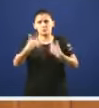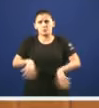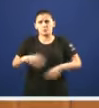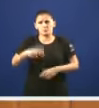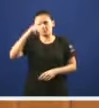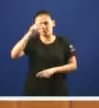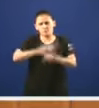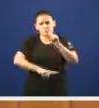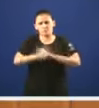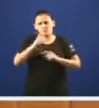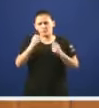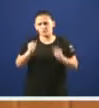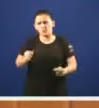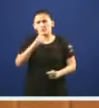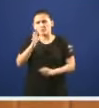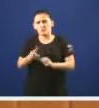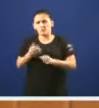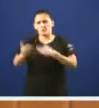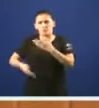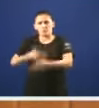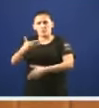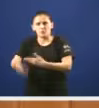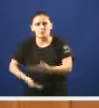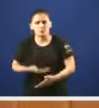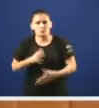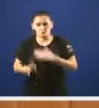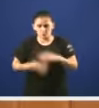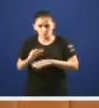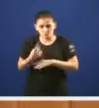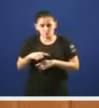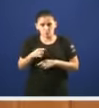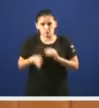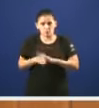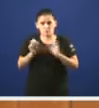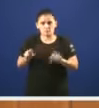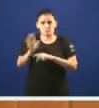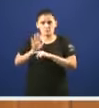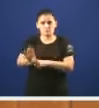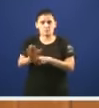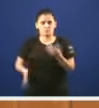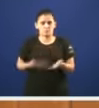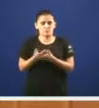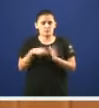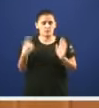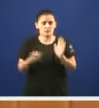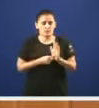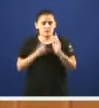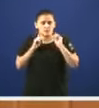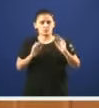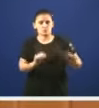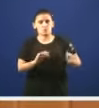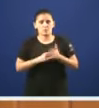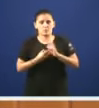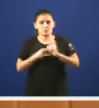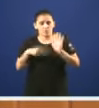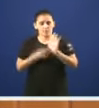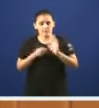porque ante o avance da legislatura vostedes siguen sin traer a esta Cámara esa proposición de lei en o seu caso ese proxecto de lei